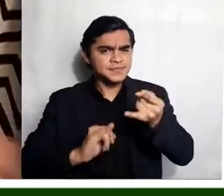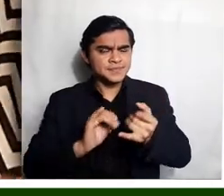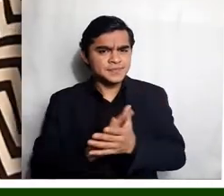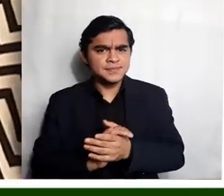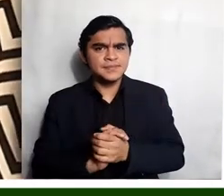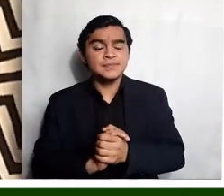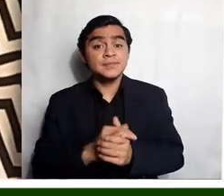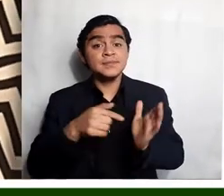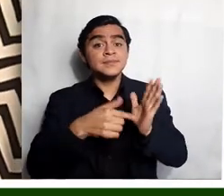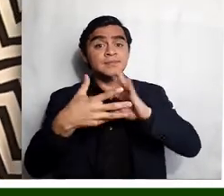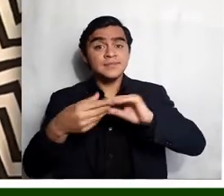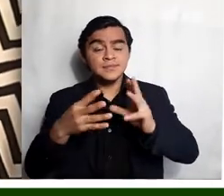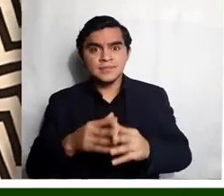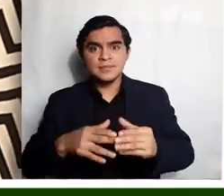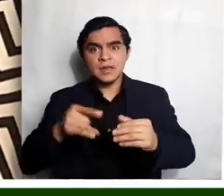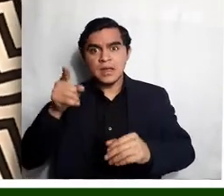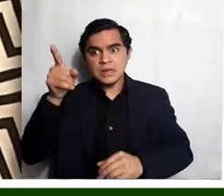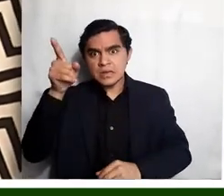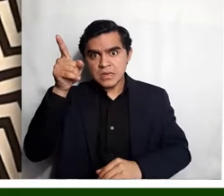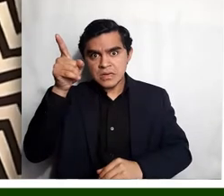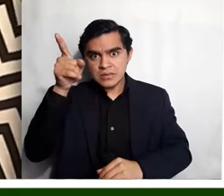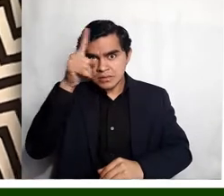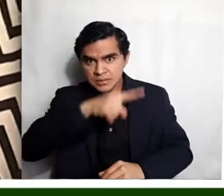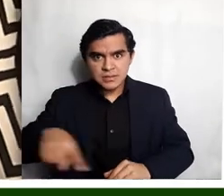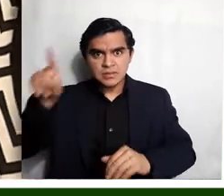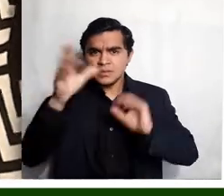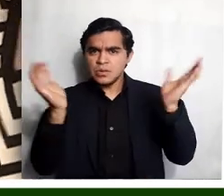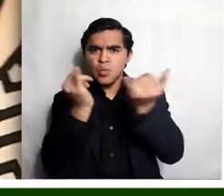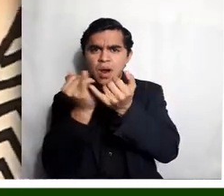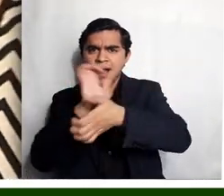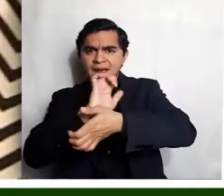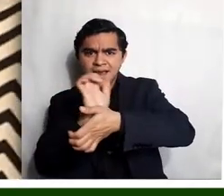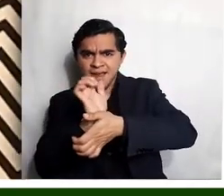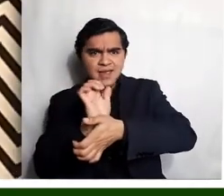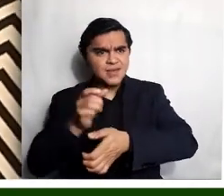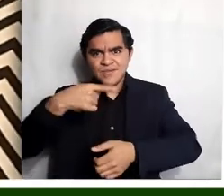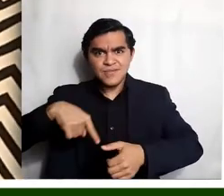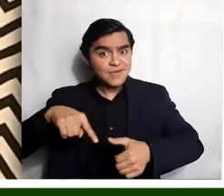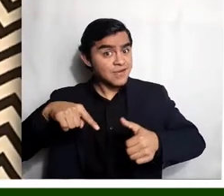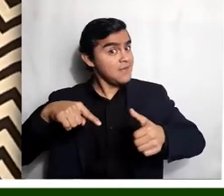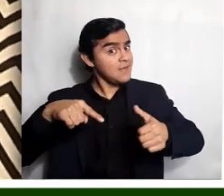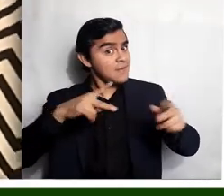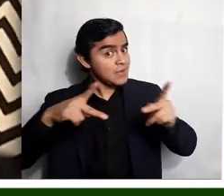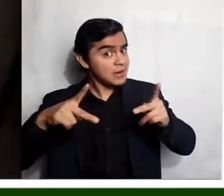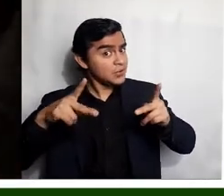esta que dice, tan redonda como queso, nadie puede darle un